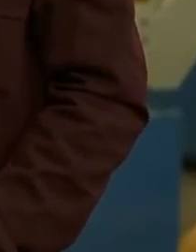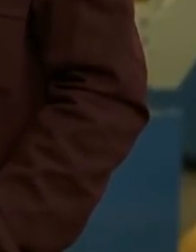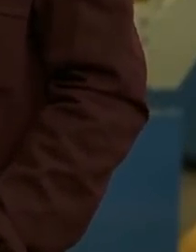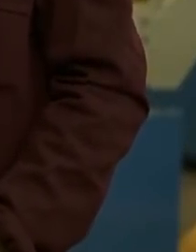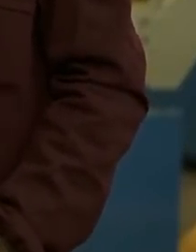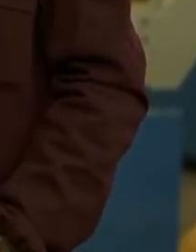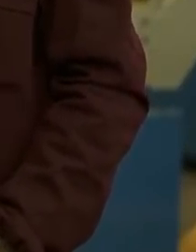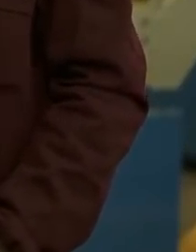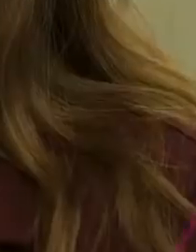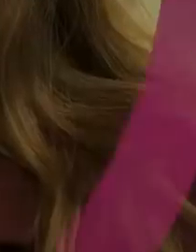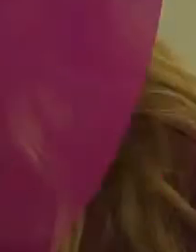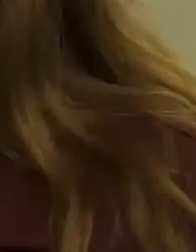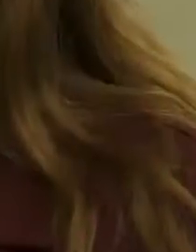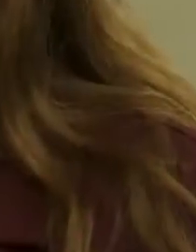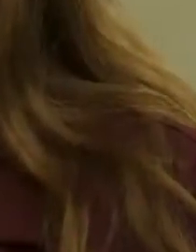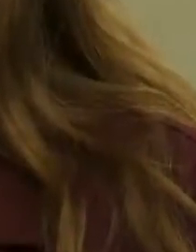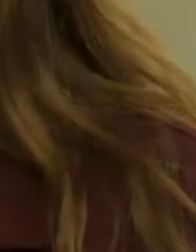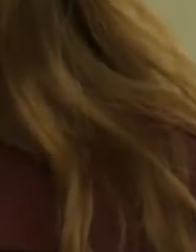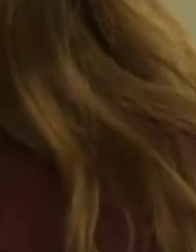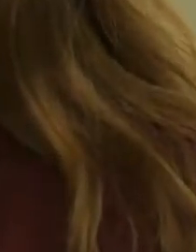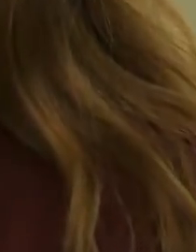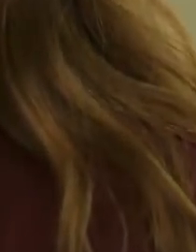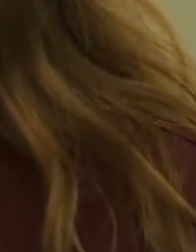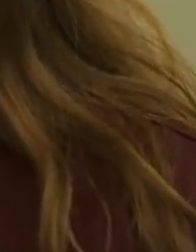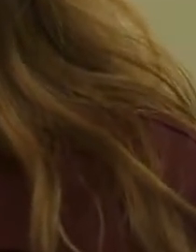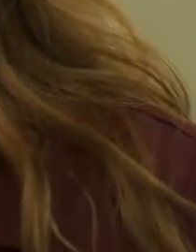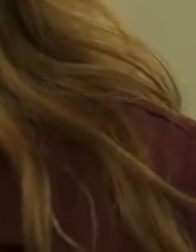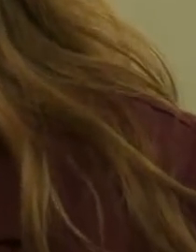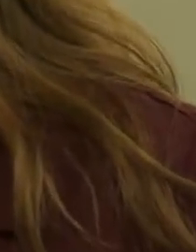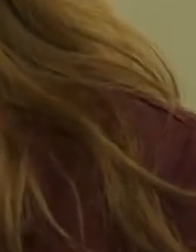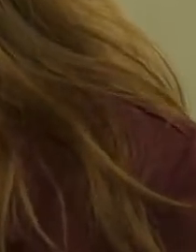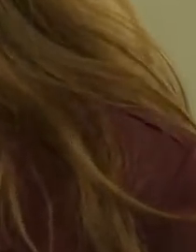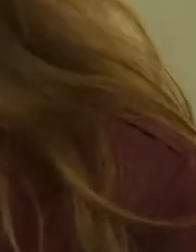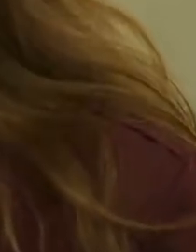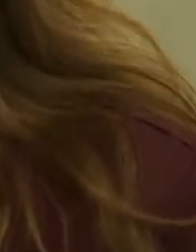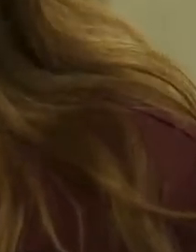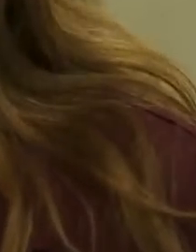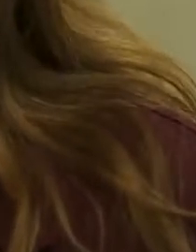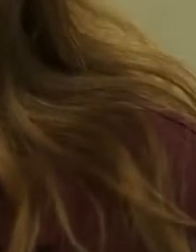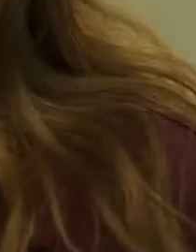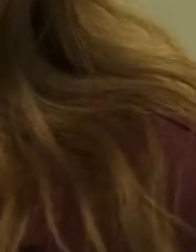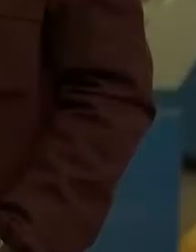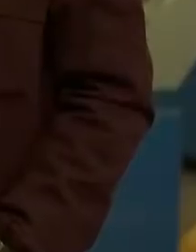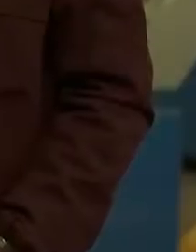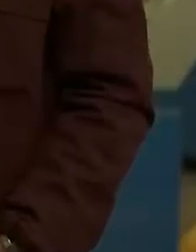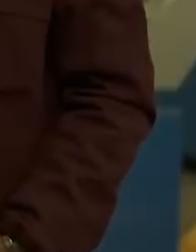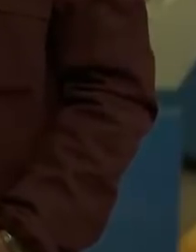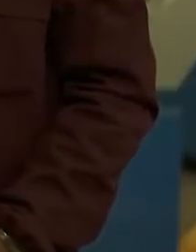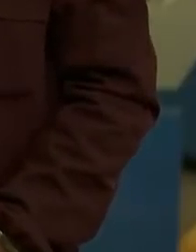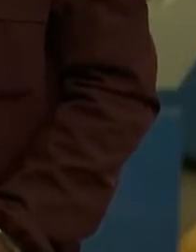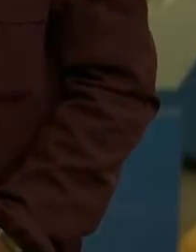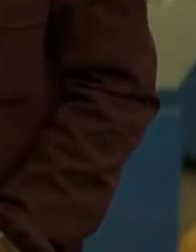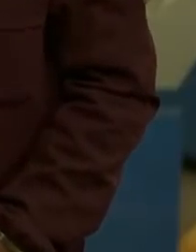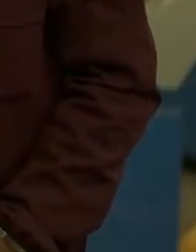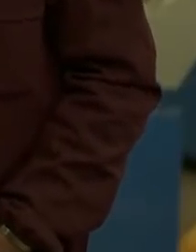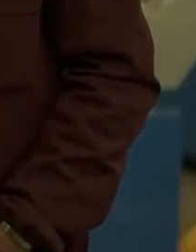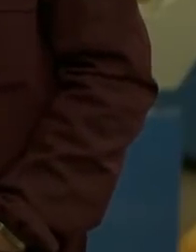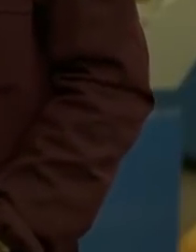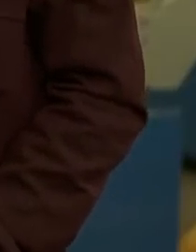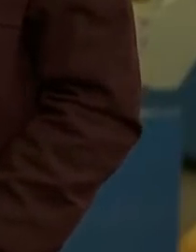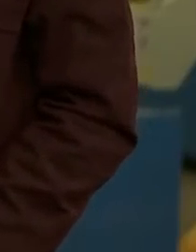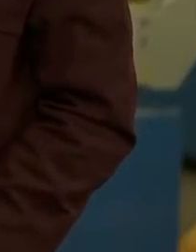impulso porque él me motiva a salir adelante, a tener un buen trabajo y a superarme cada día. Yo voy a ser una mujer